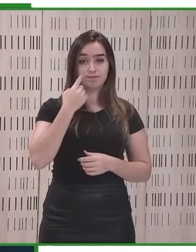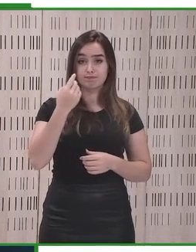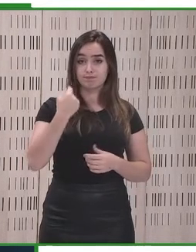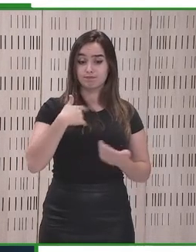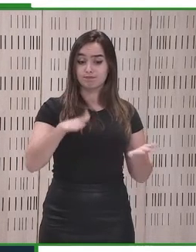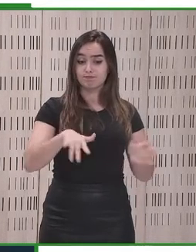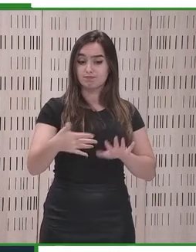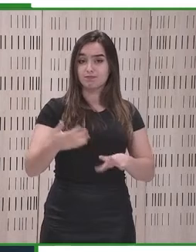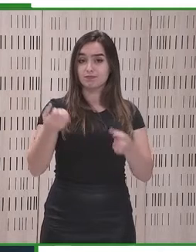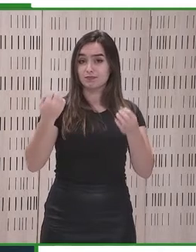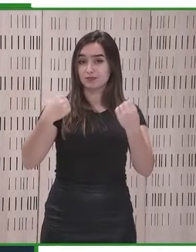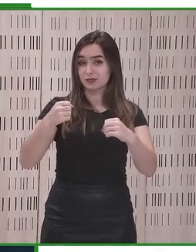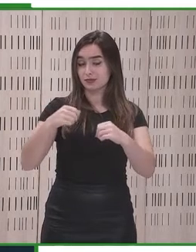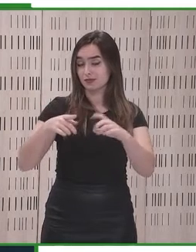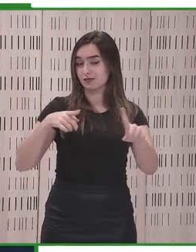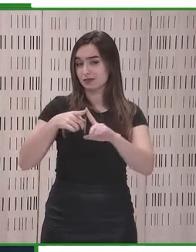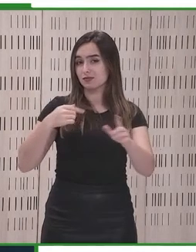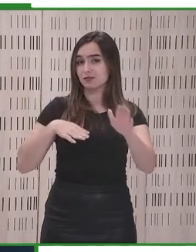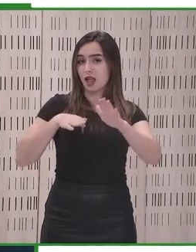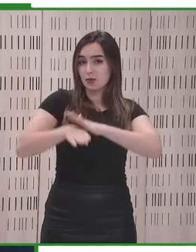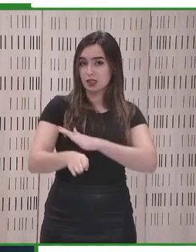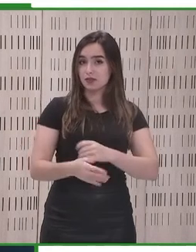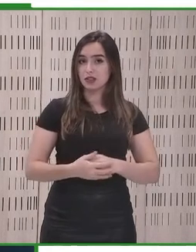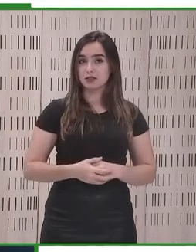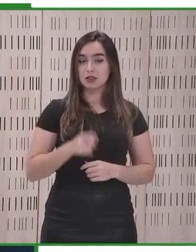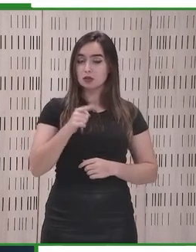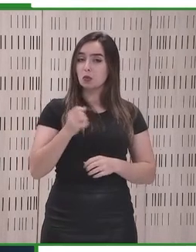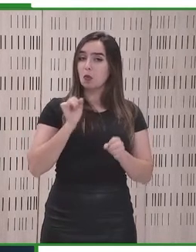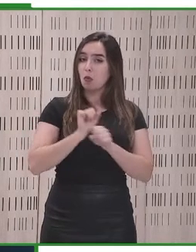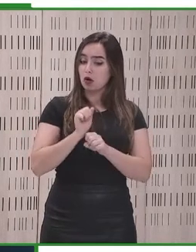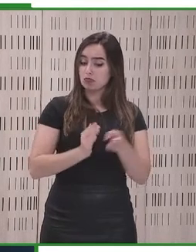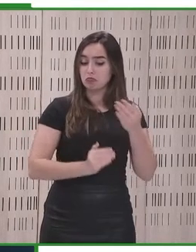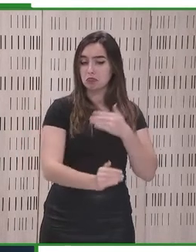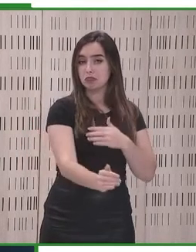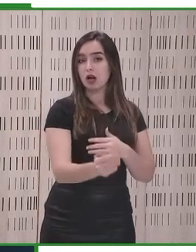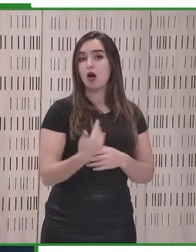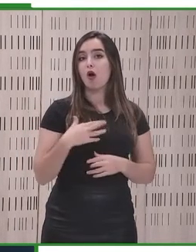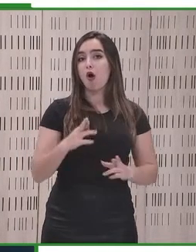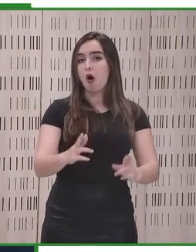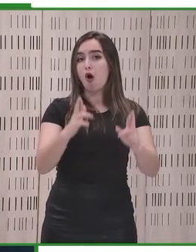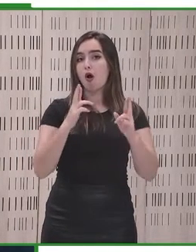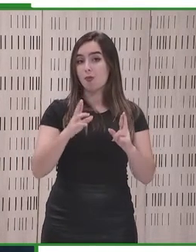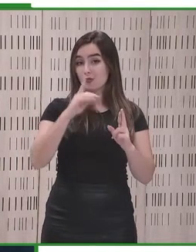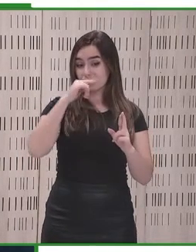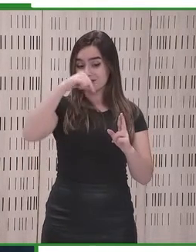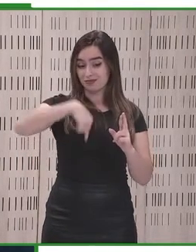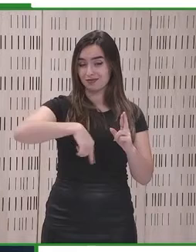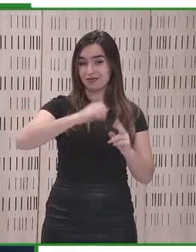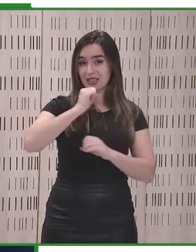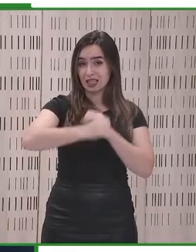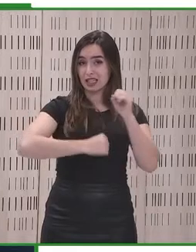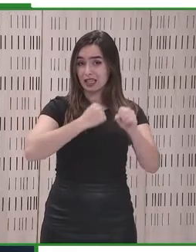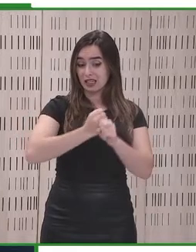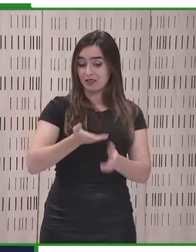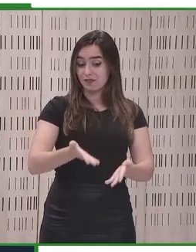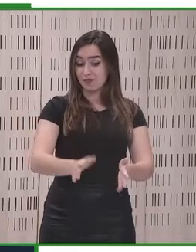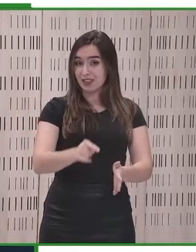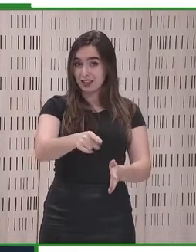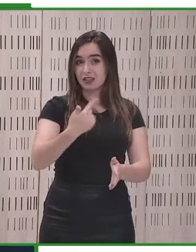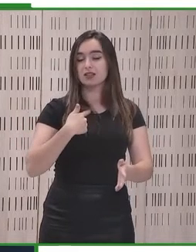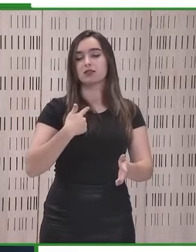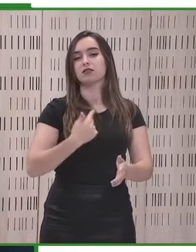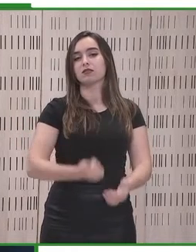mediante la monitorización y el seguimiento del cumplimiento.